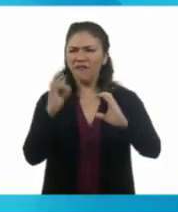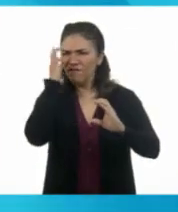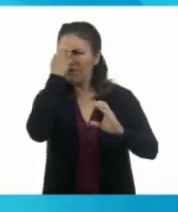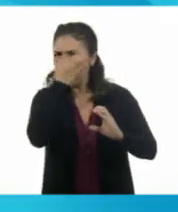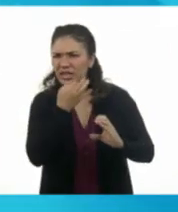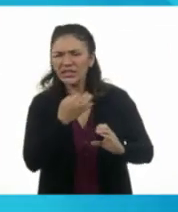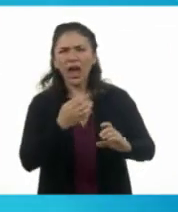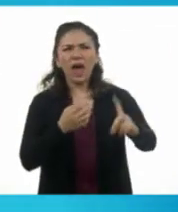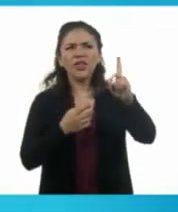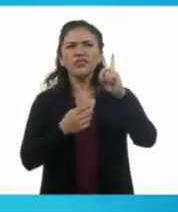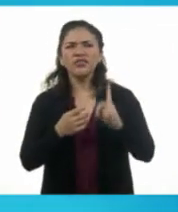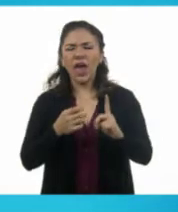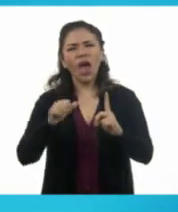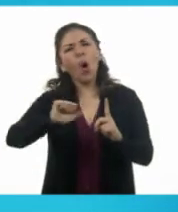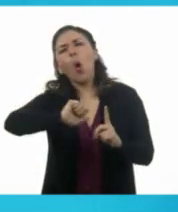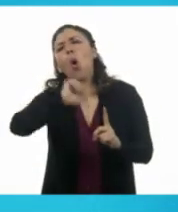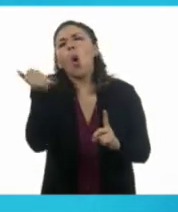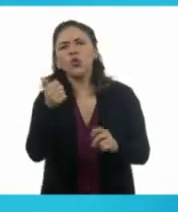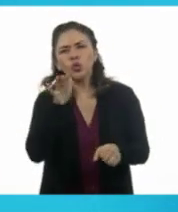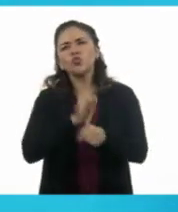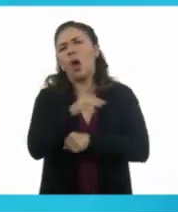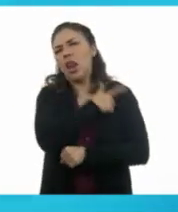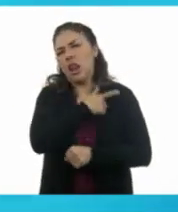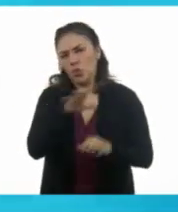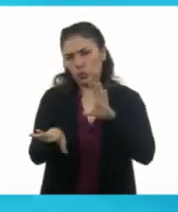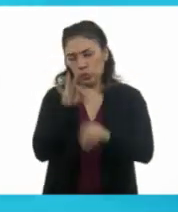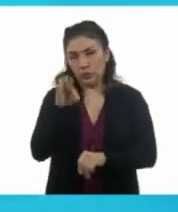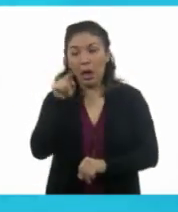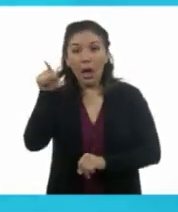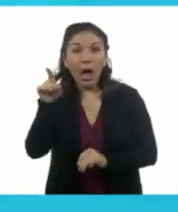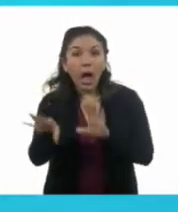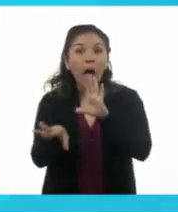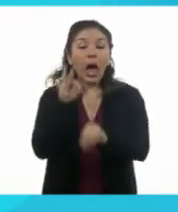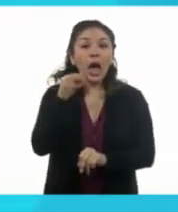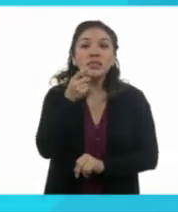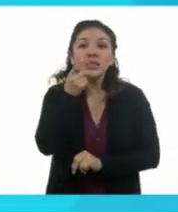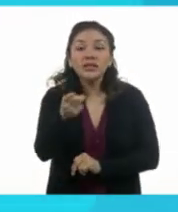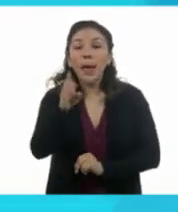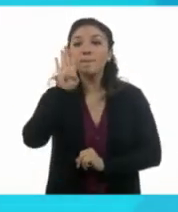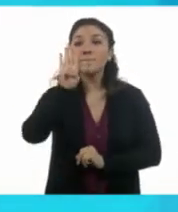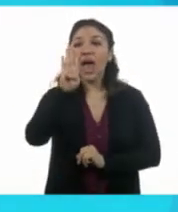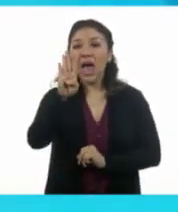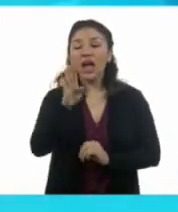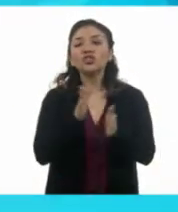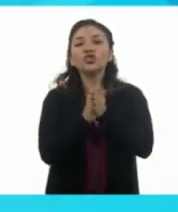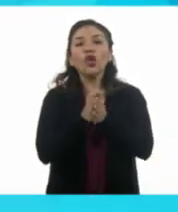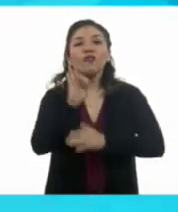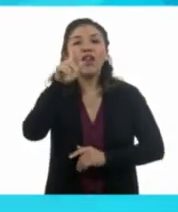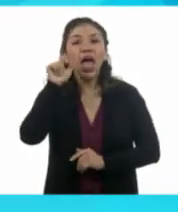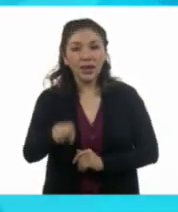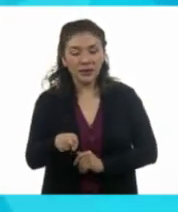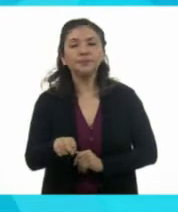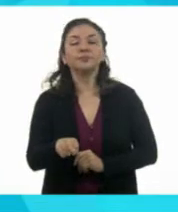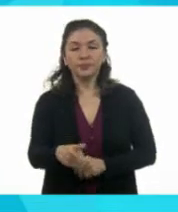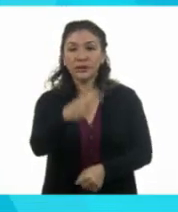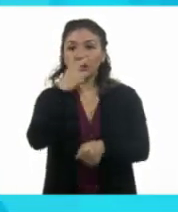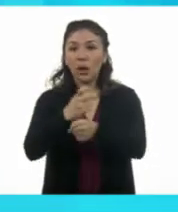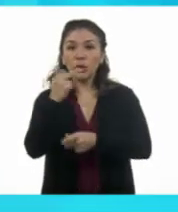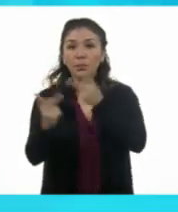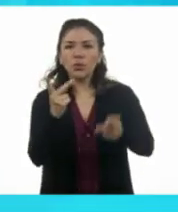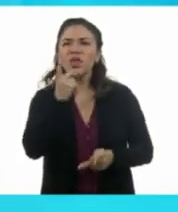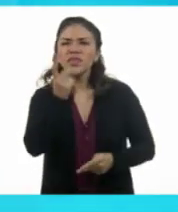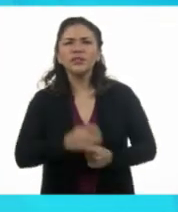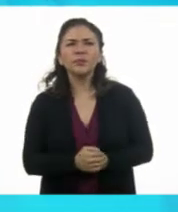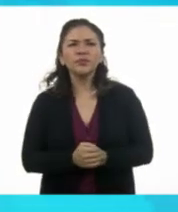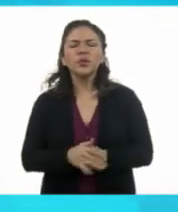puesto en la clase anterior, otro. Y la respuesta de Lucy fue inciso B chocoflan. La pregunta número dos dice